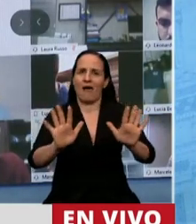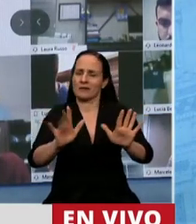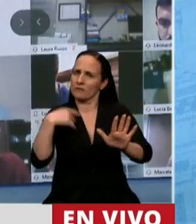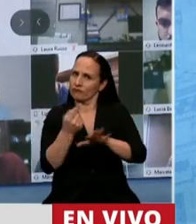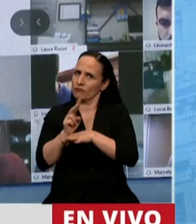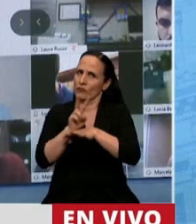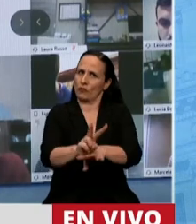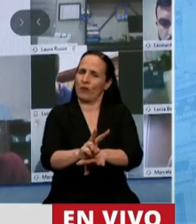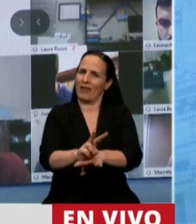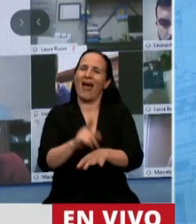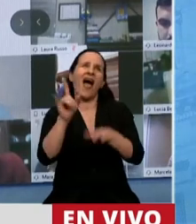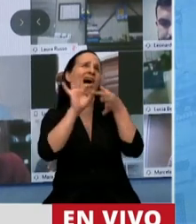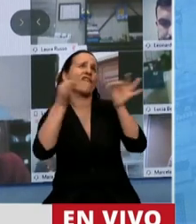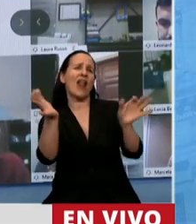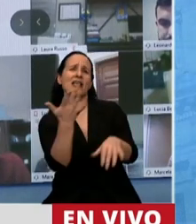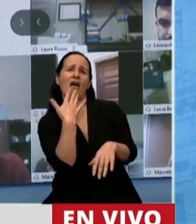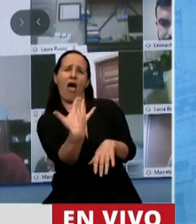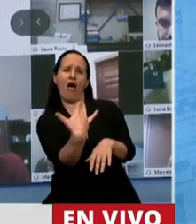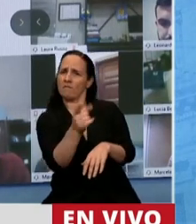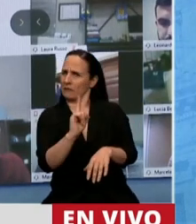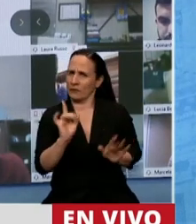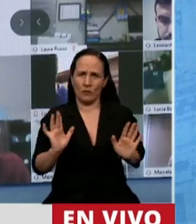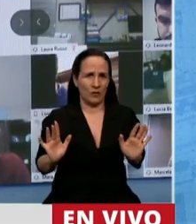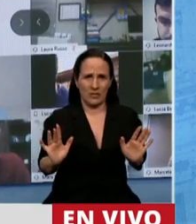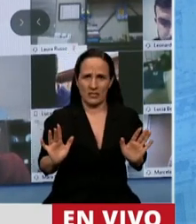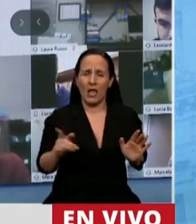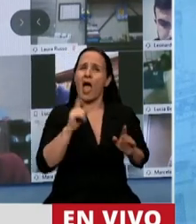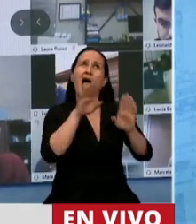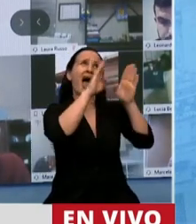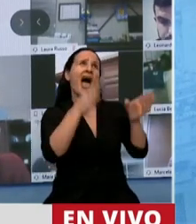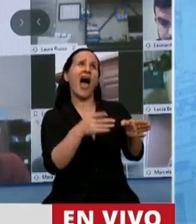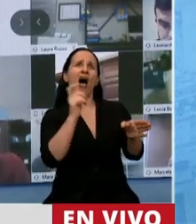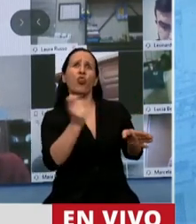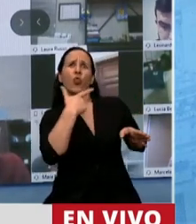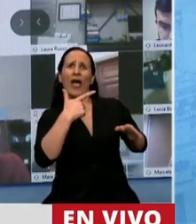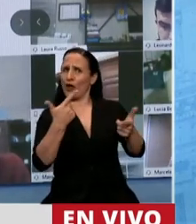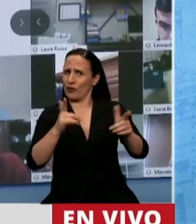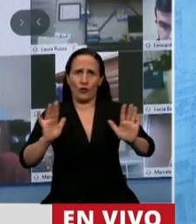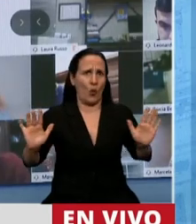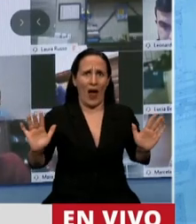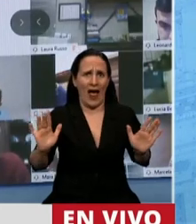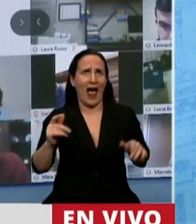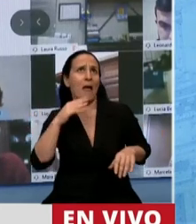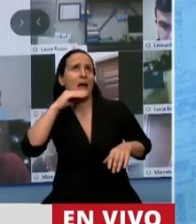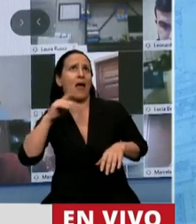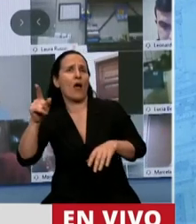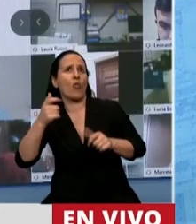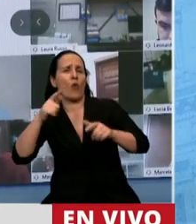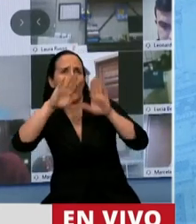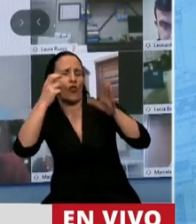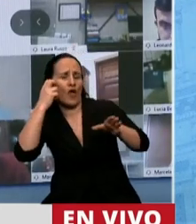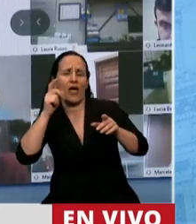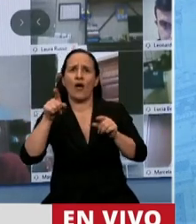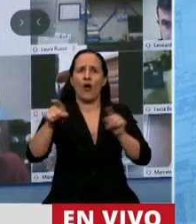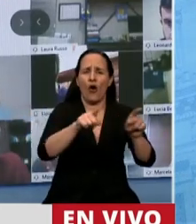porque las instituciones no son de uno de nosotros, no son de Juan Martín, no son del Presidente de la Cámara, no son de ninguno de los colegas